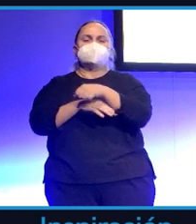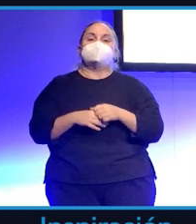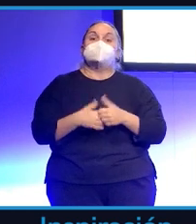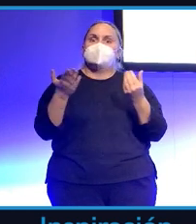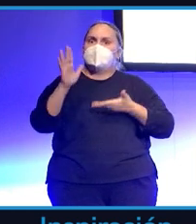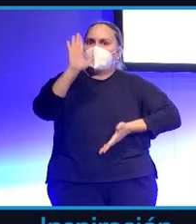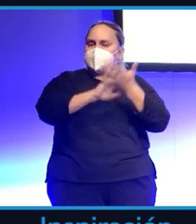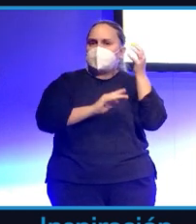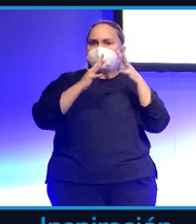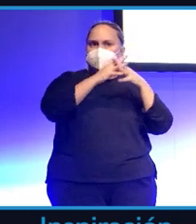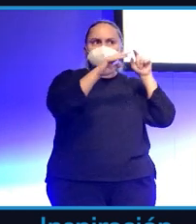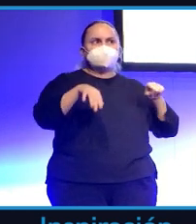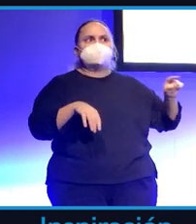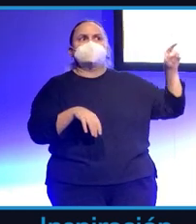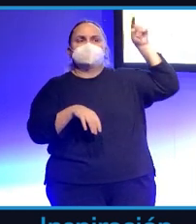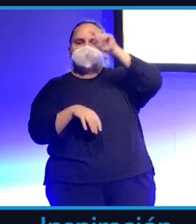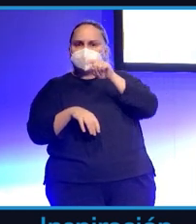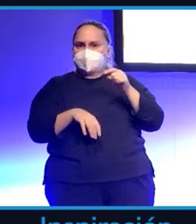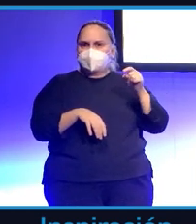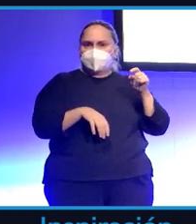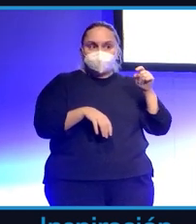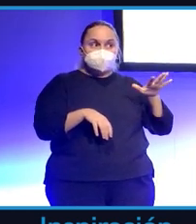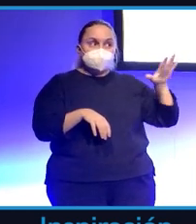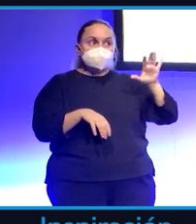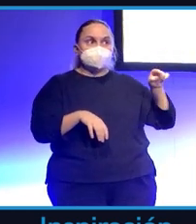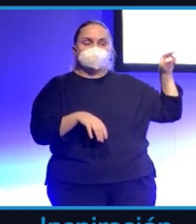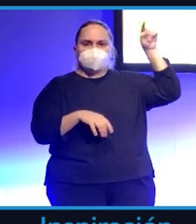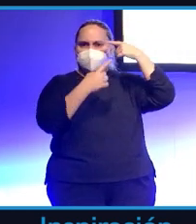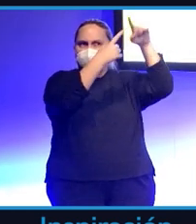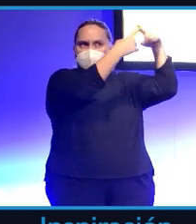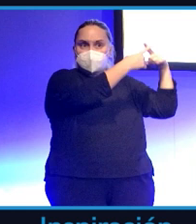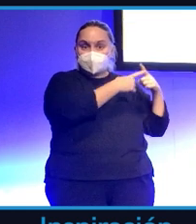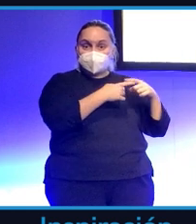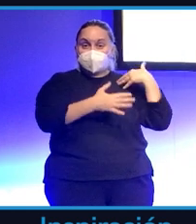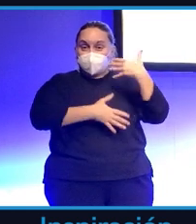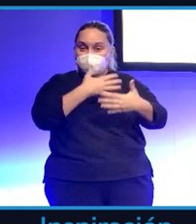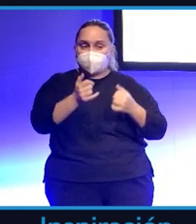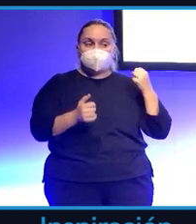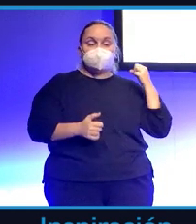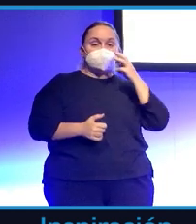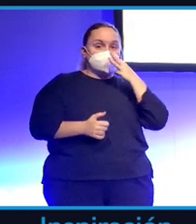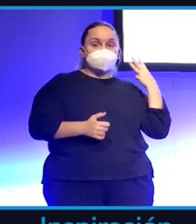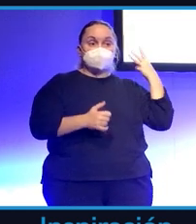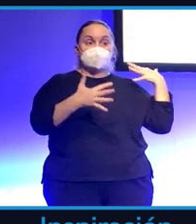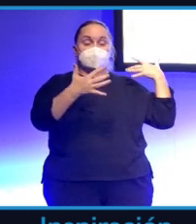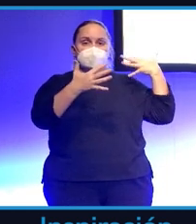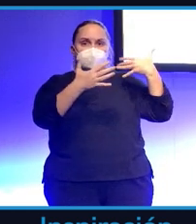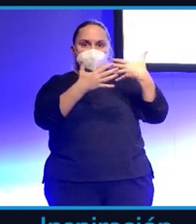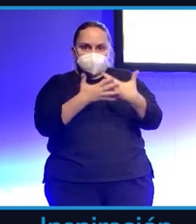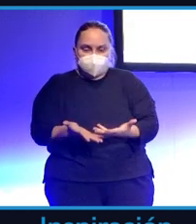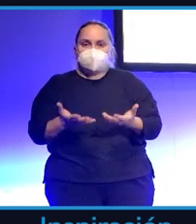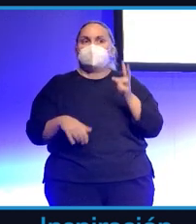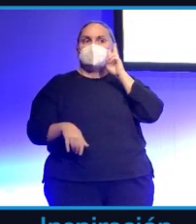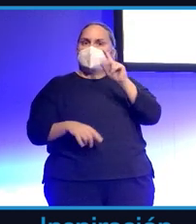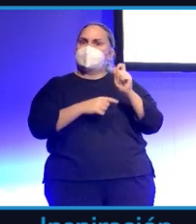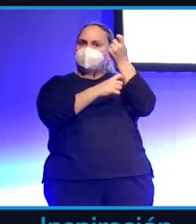Massachusetts, a formarse, hizo un máster. Bueno, pues tres años después ha montado con bastante éxito, creo